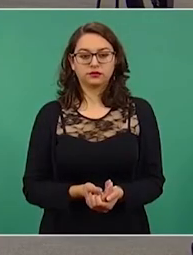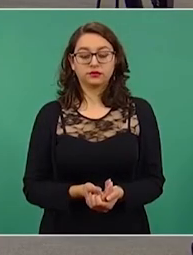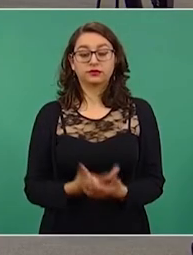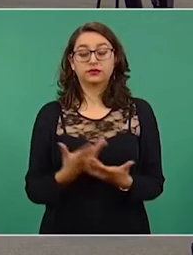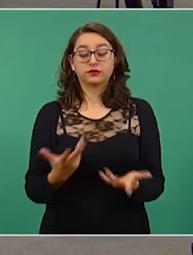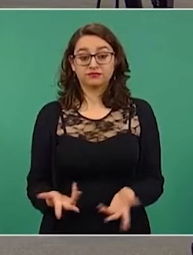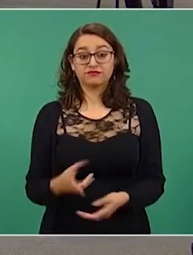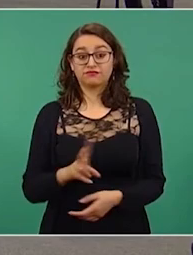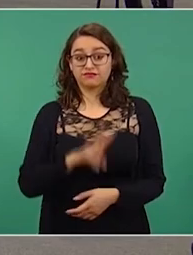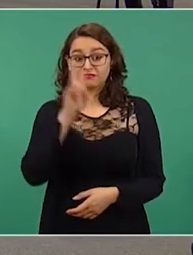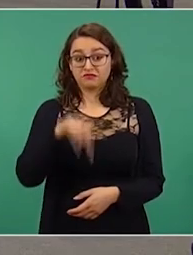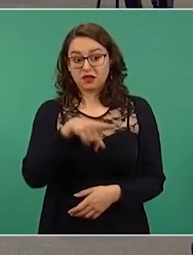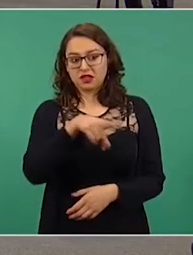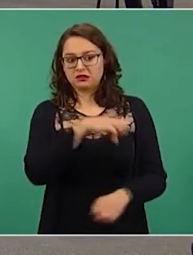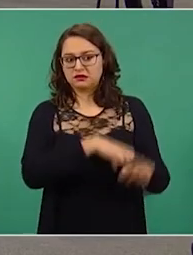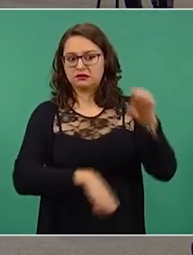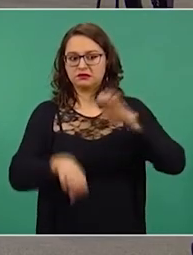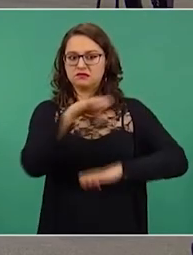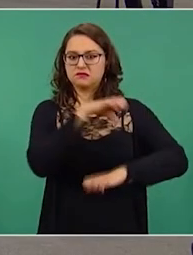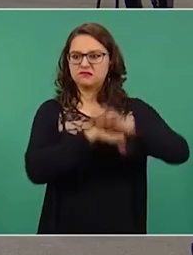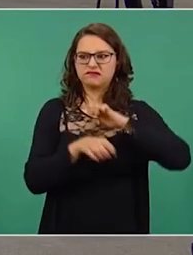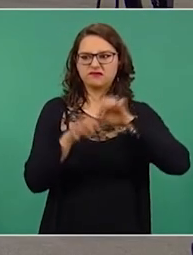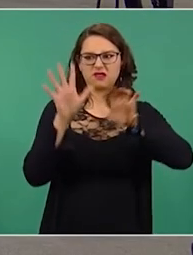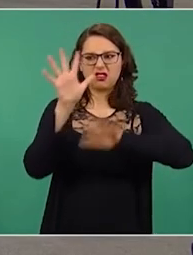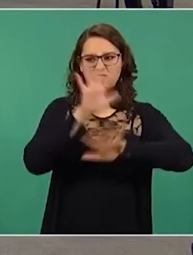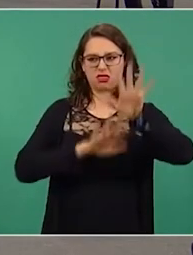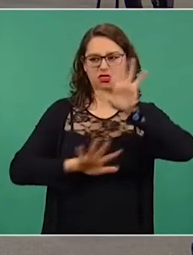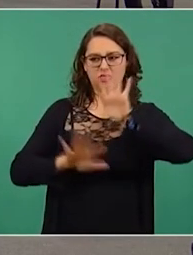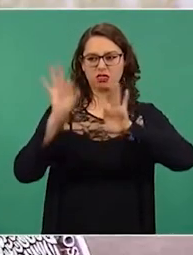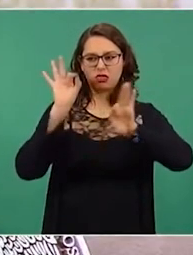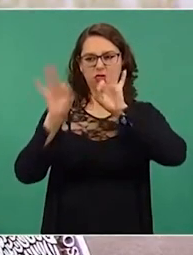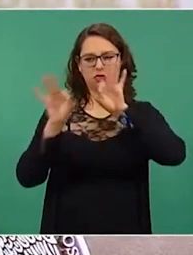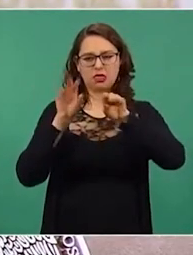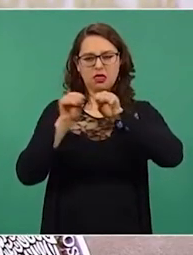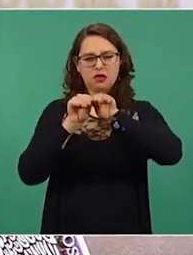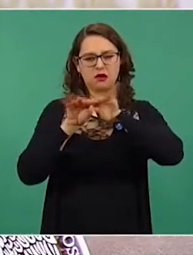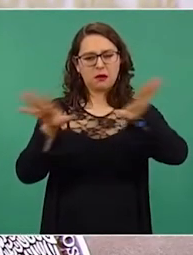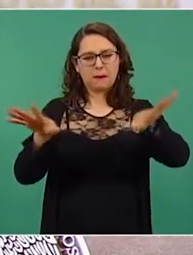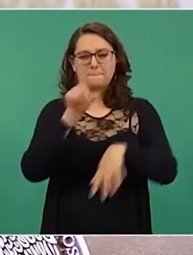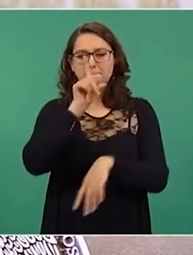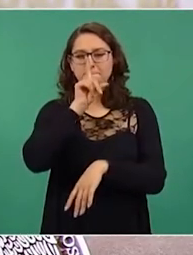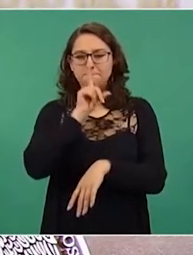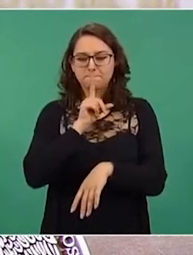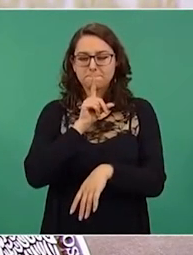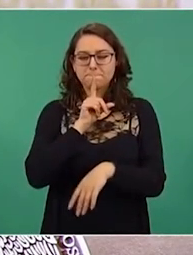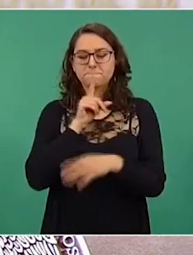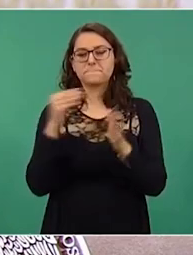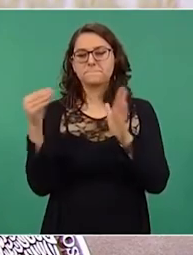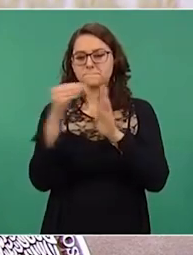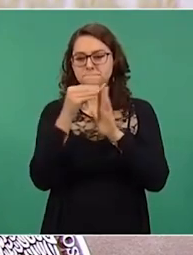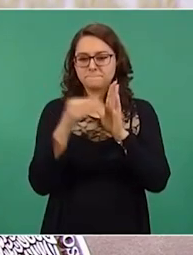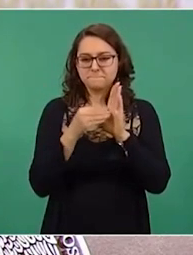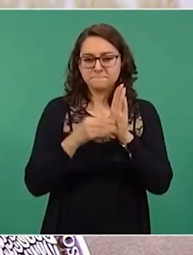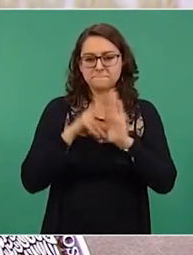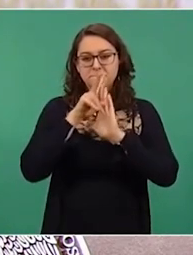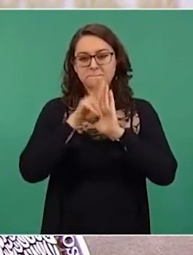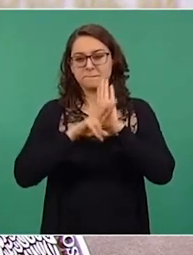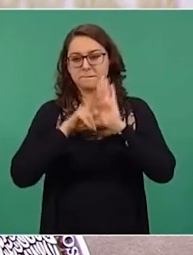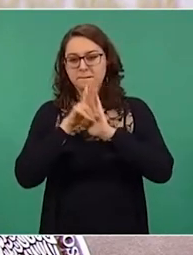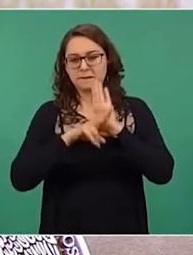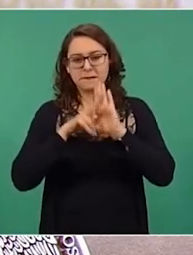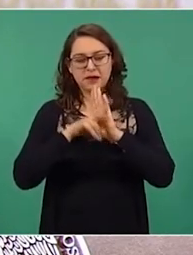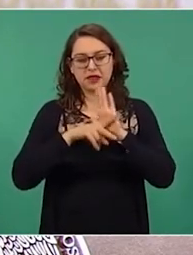notas y reportajes que tuercen la información, con argumentos no verazos, con videos alarmistas,